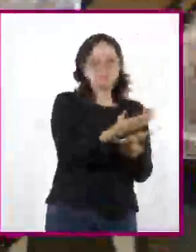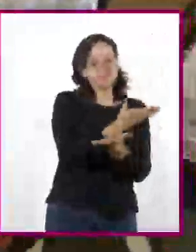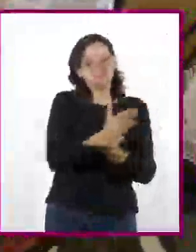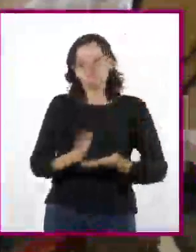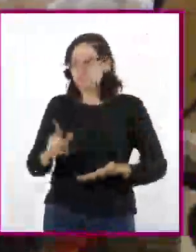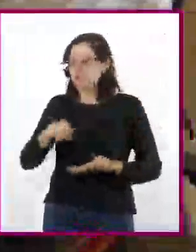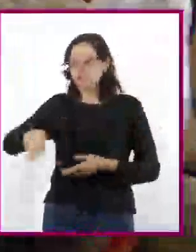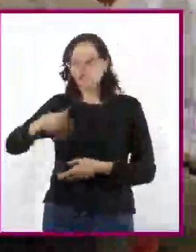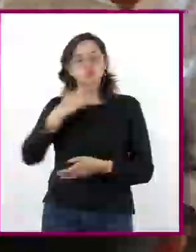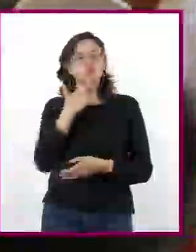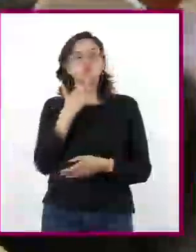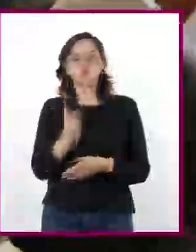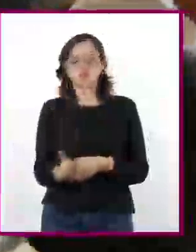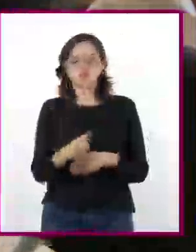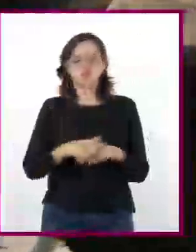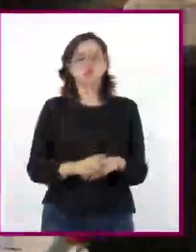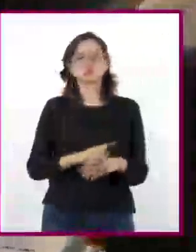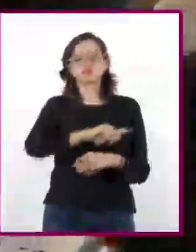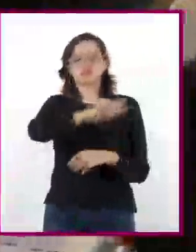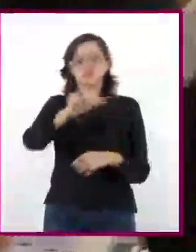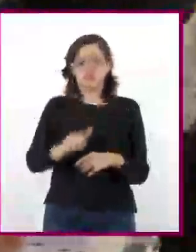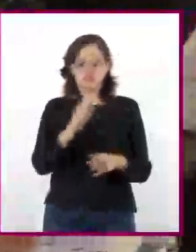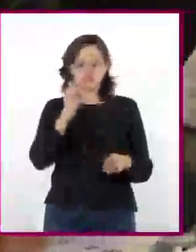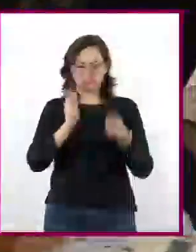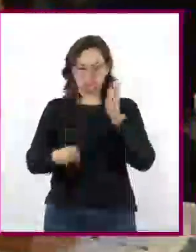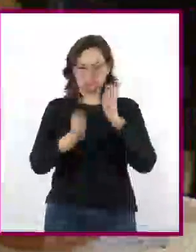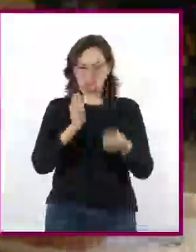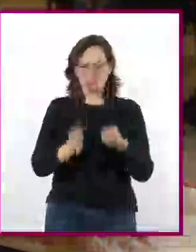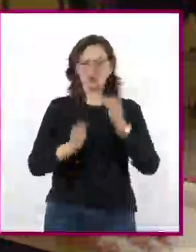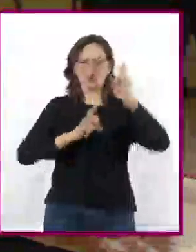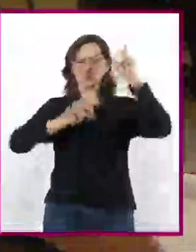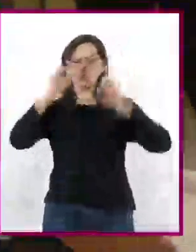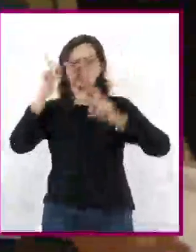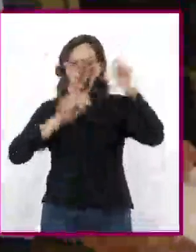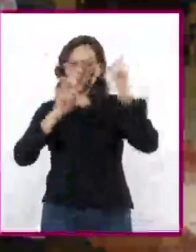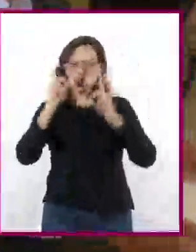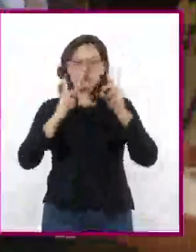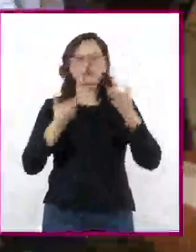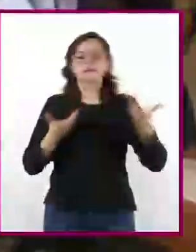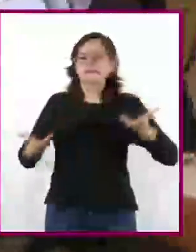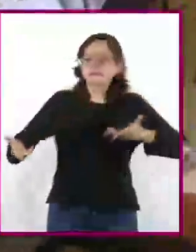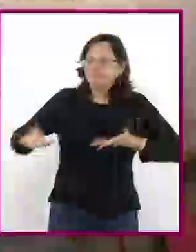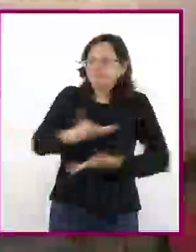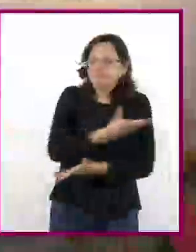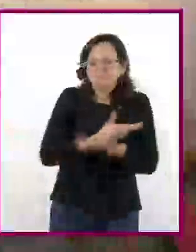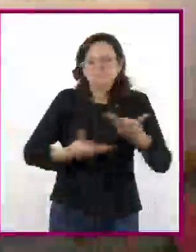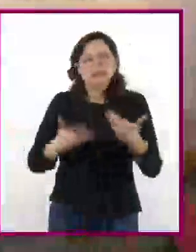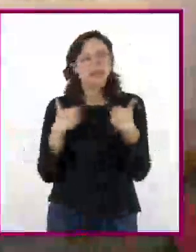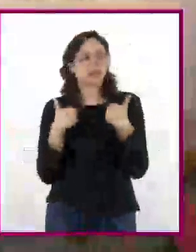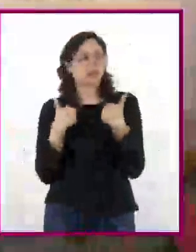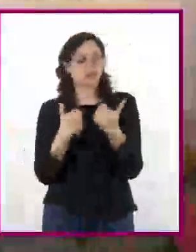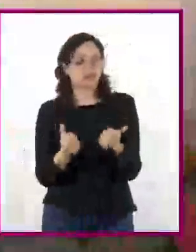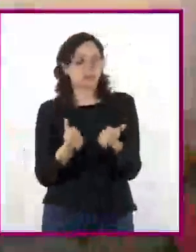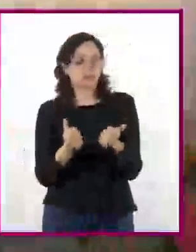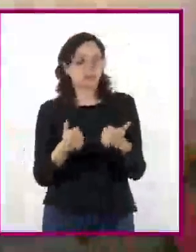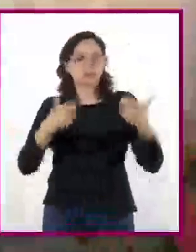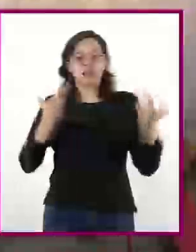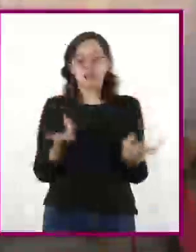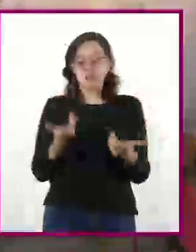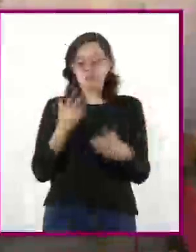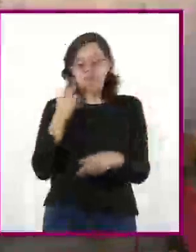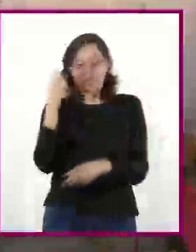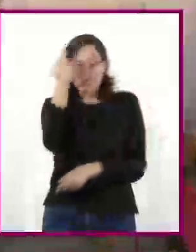Interpretar la información es aclarar dudas y comprender el tema o fenómeno a trabajar. Analizar es